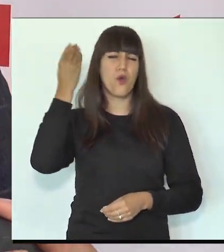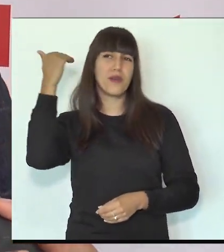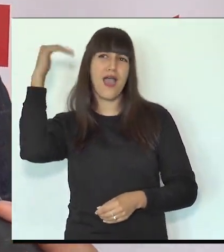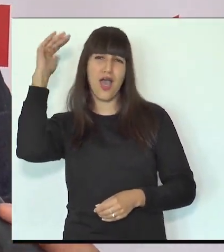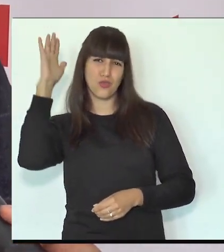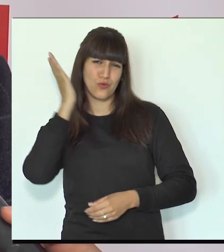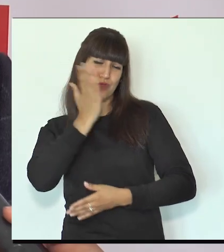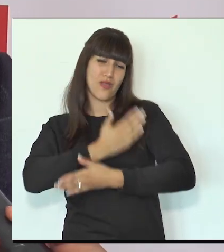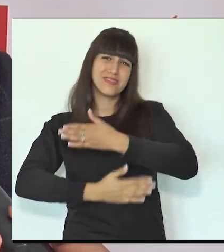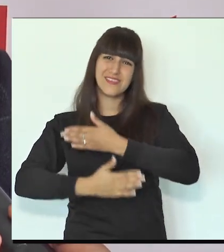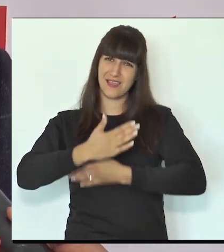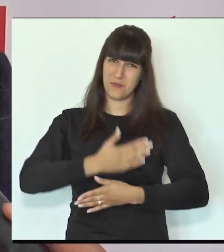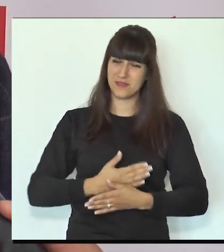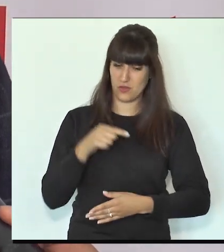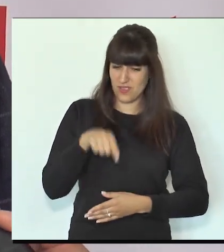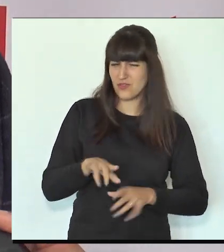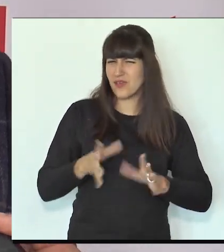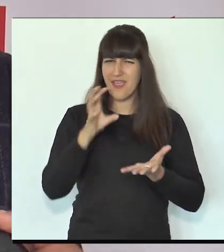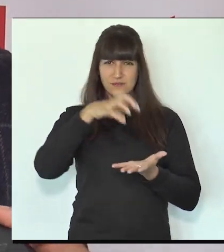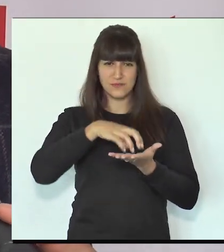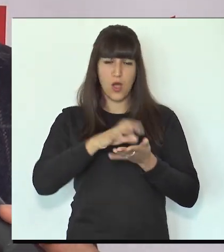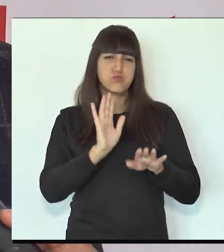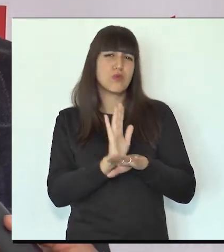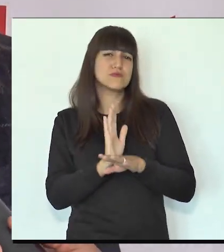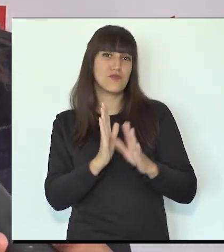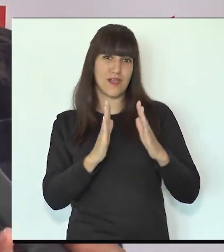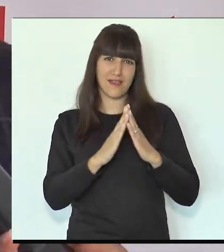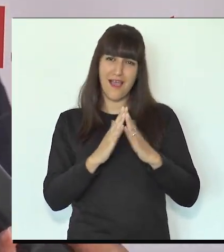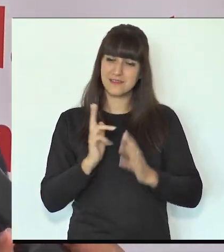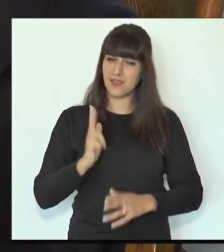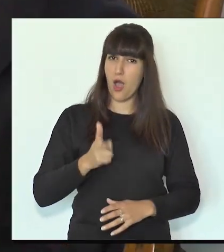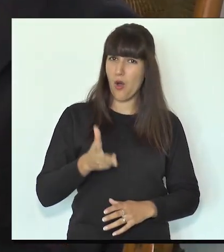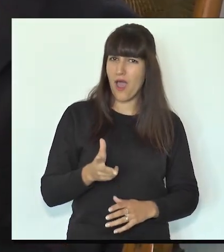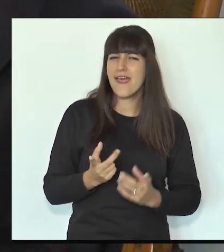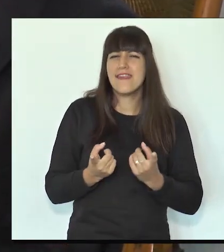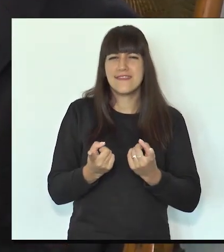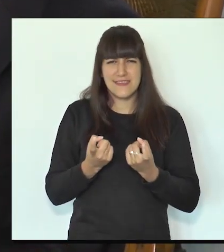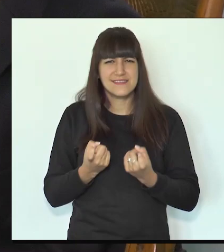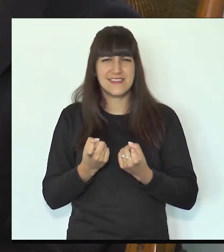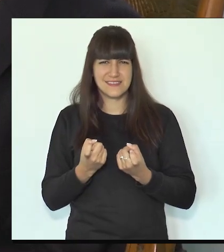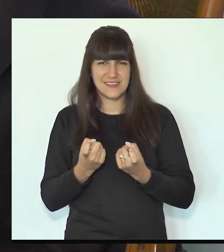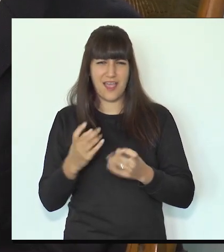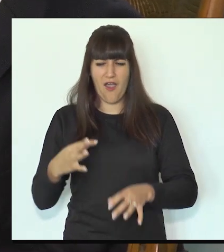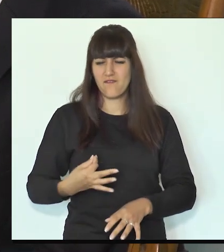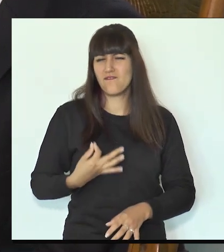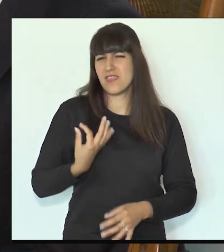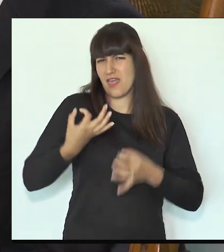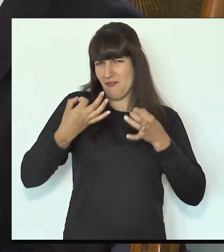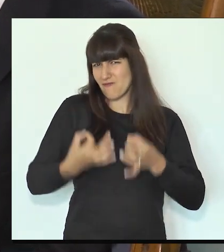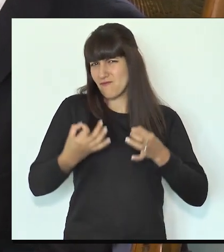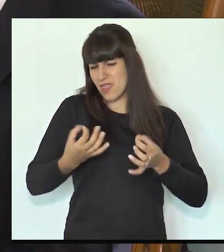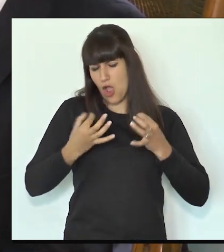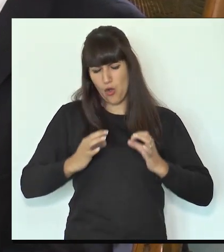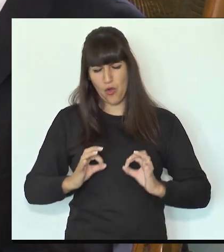adultos en situación de discapacidad, que este es su hogar, que esta es su casa y que tienen y merecen tener una vida